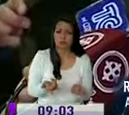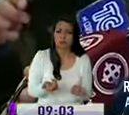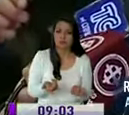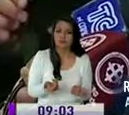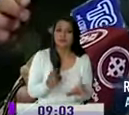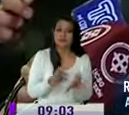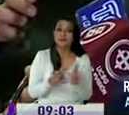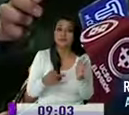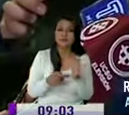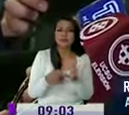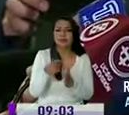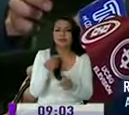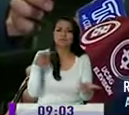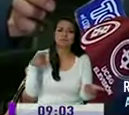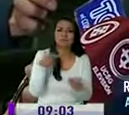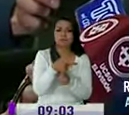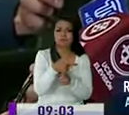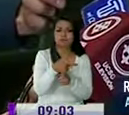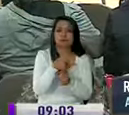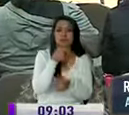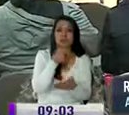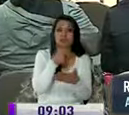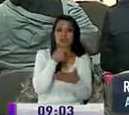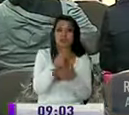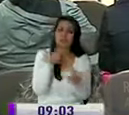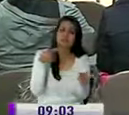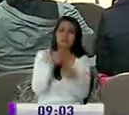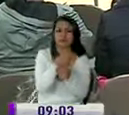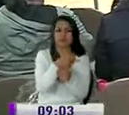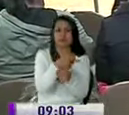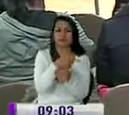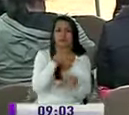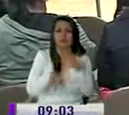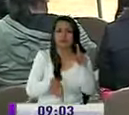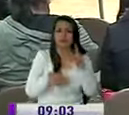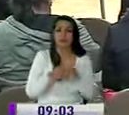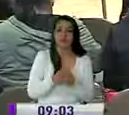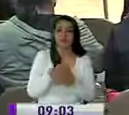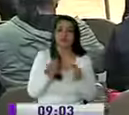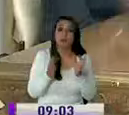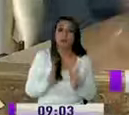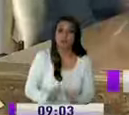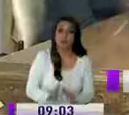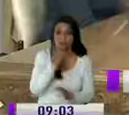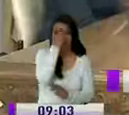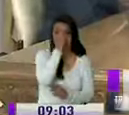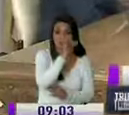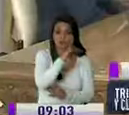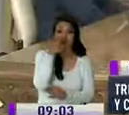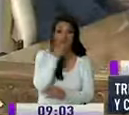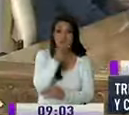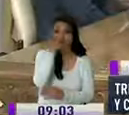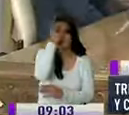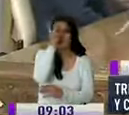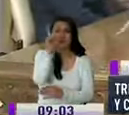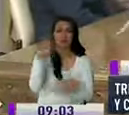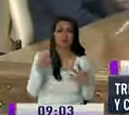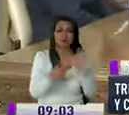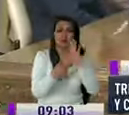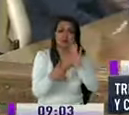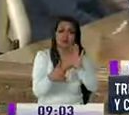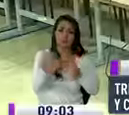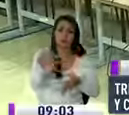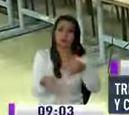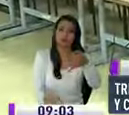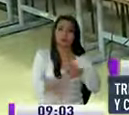criminalización clara del ejercicio del periodismo para Villavicencio el dictamen de la jueza y la decisión de la fiscalía marcarían un precedente en la